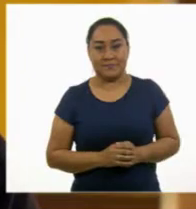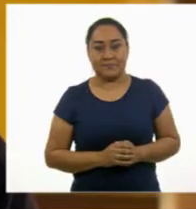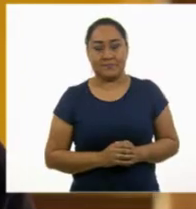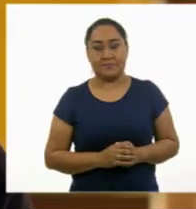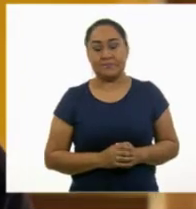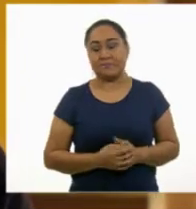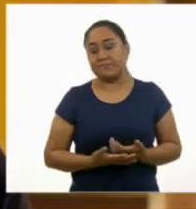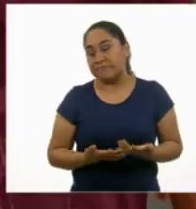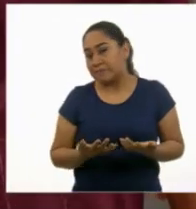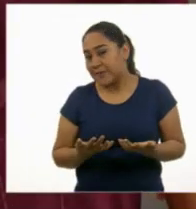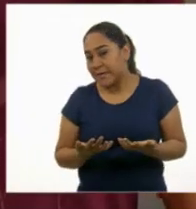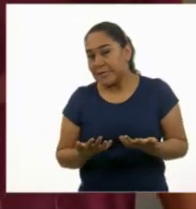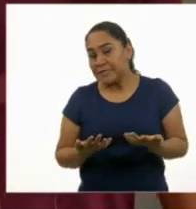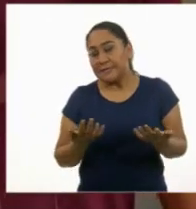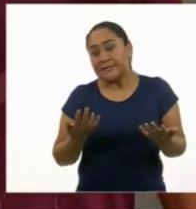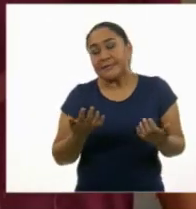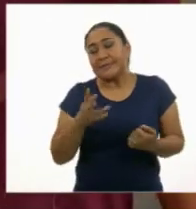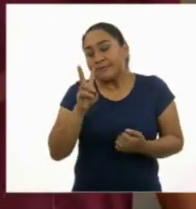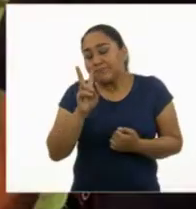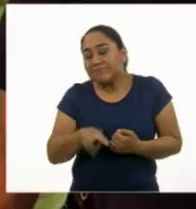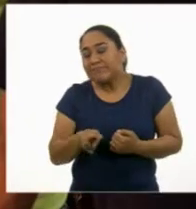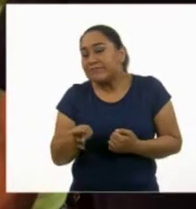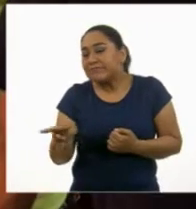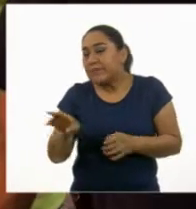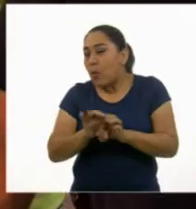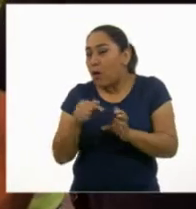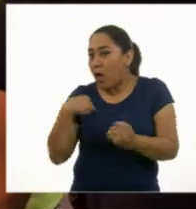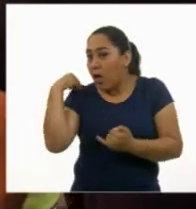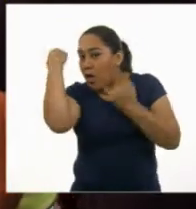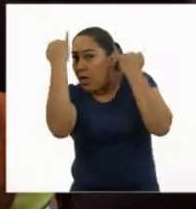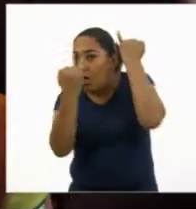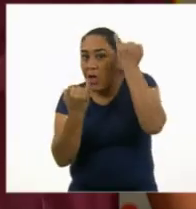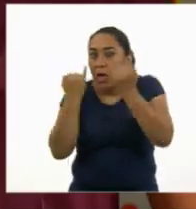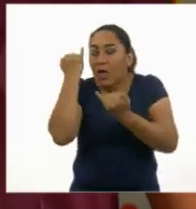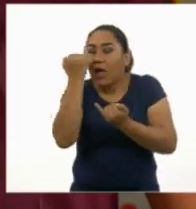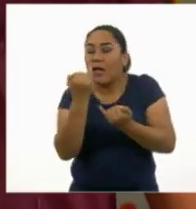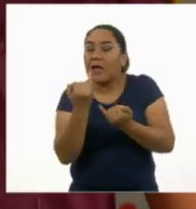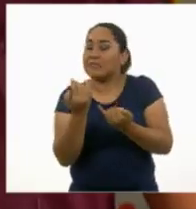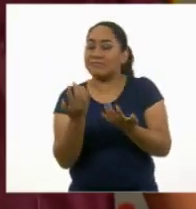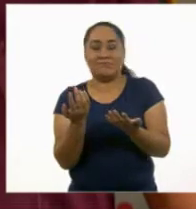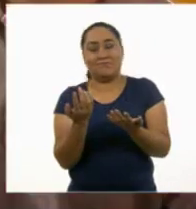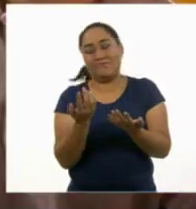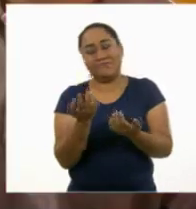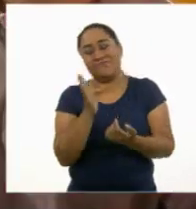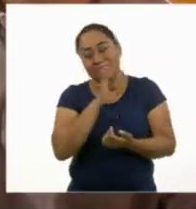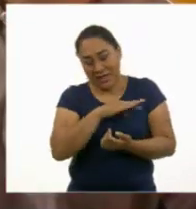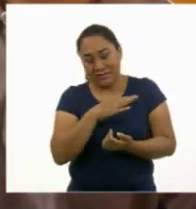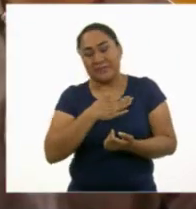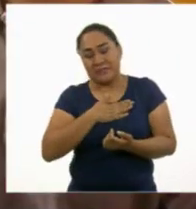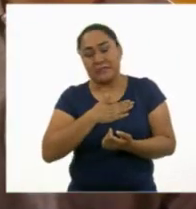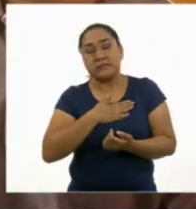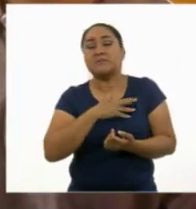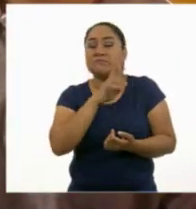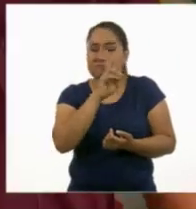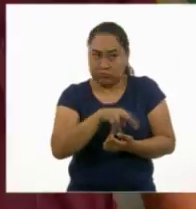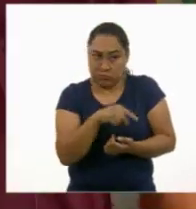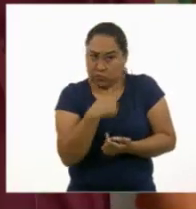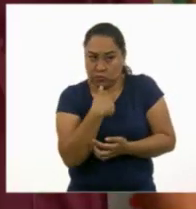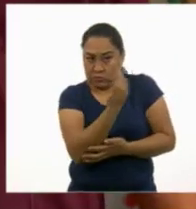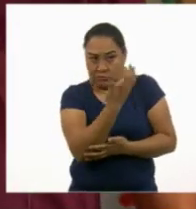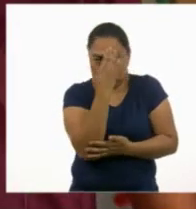La verdad es que nos dejamos llevar como locos. Yo quiero que sepa que no lo conozco.